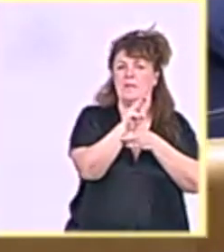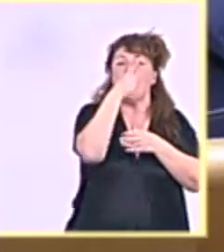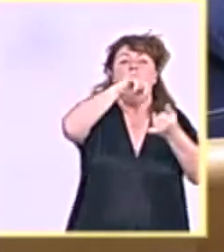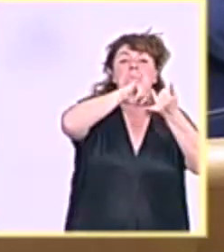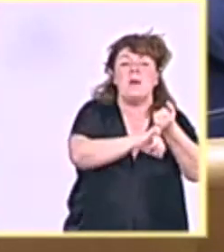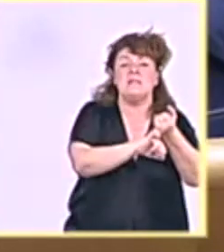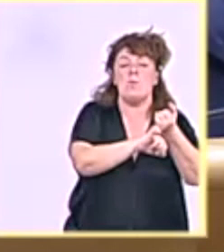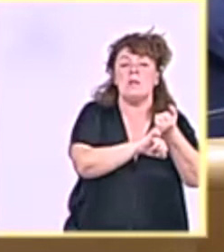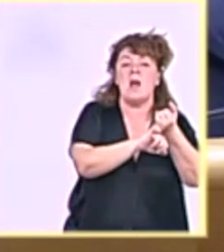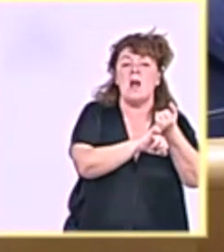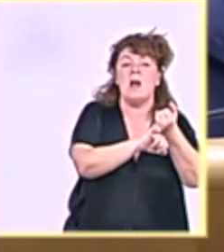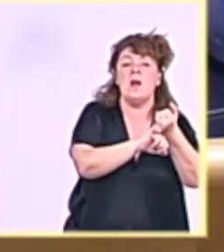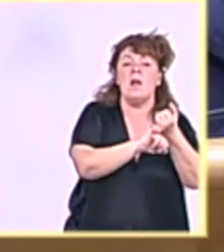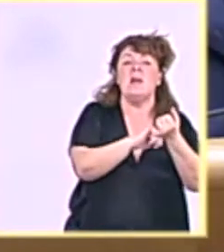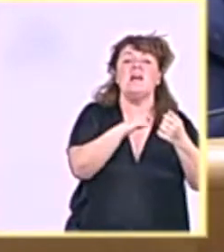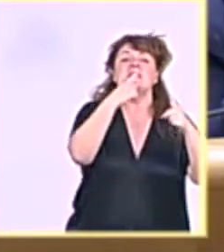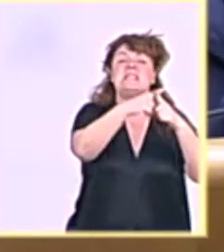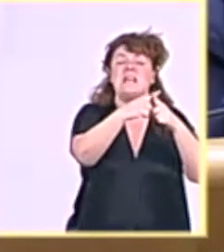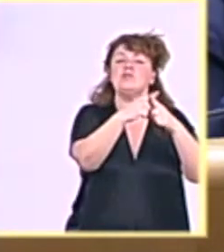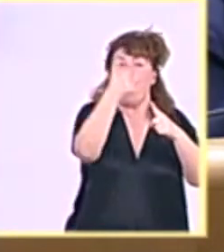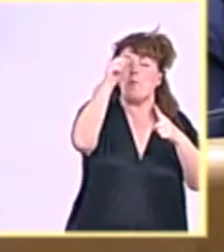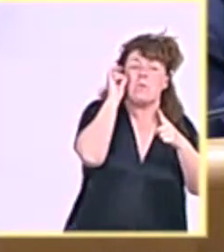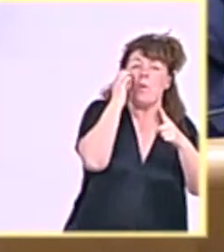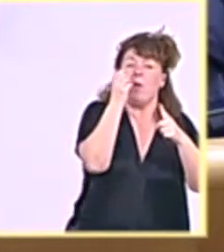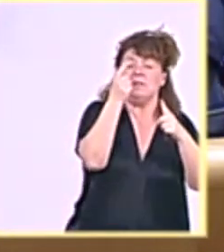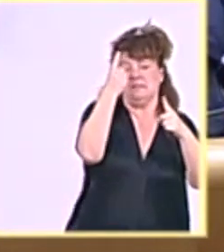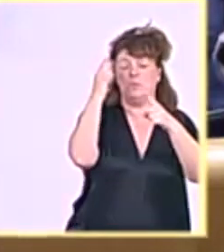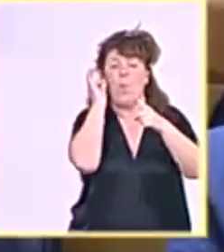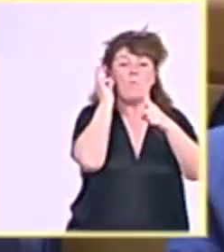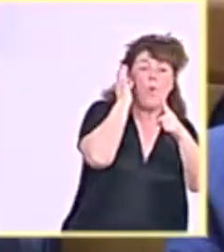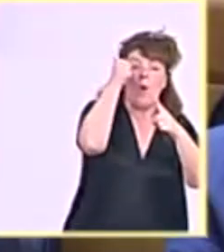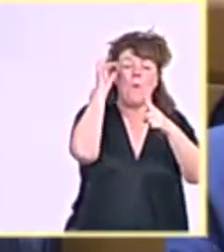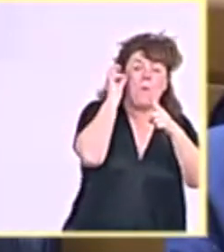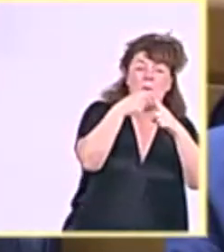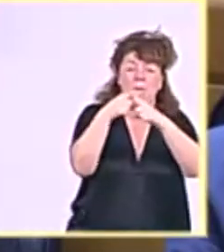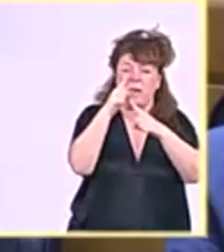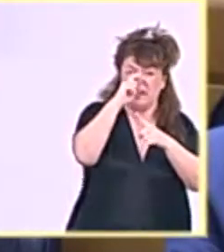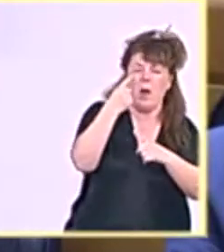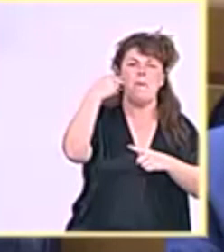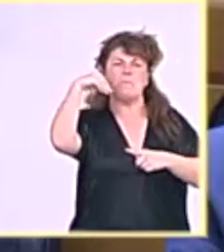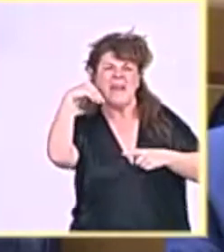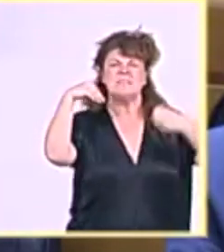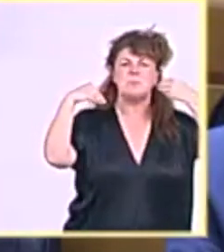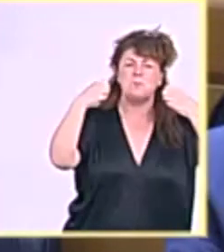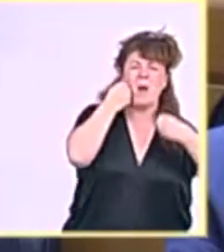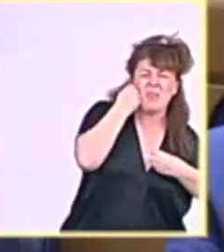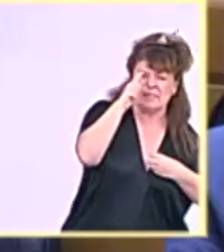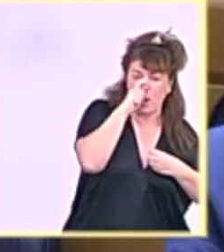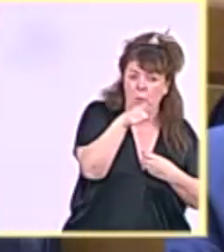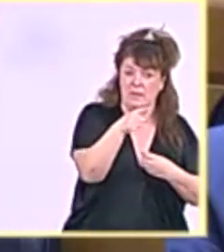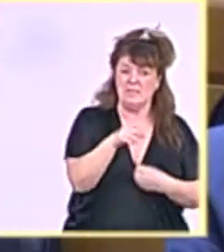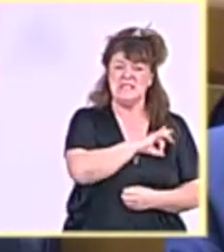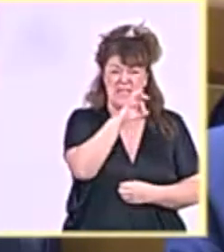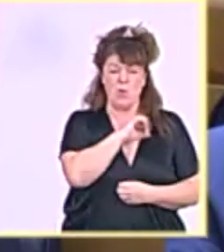usted? ¿Usted se acuerda de aquello de las peras y las manzanas? Señoría, ¿se siente usted cómodo con las declaraciones de su partido?